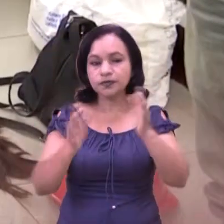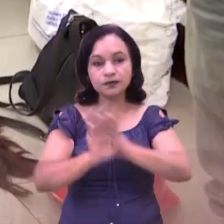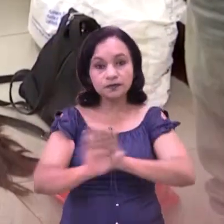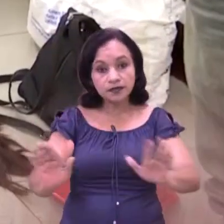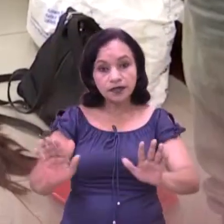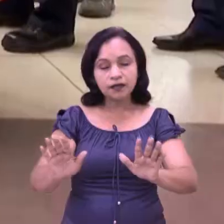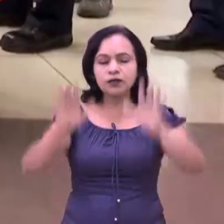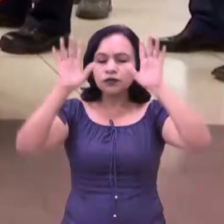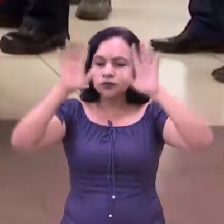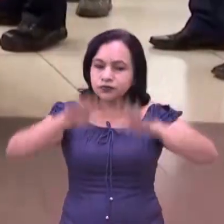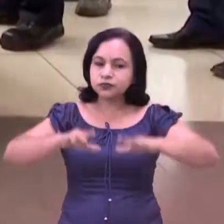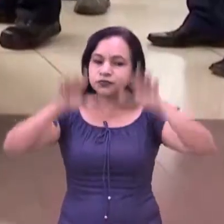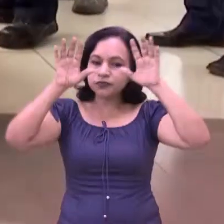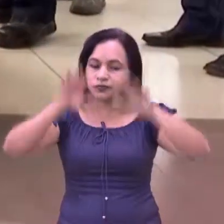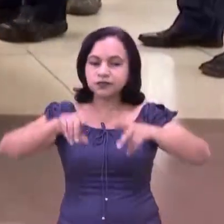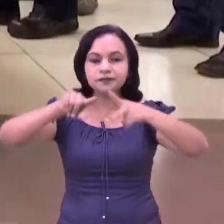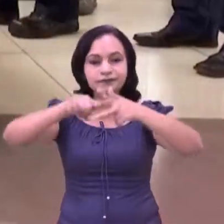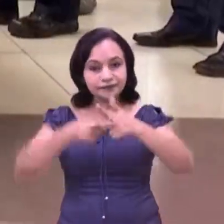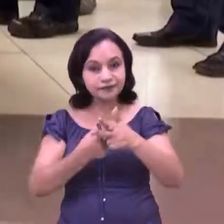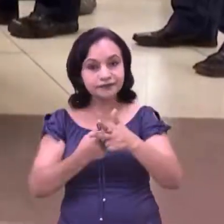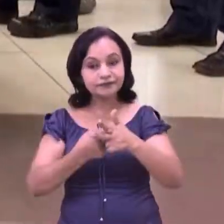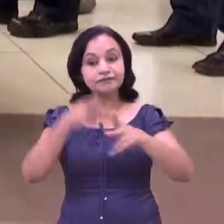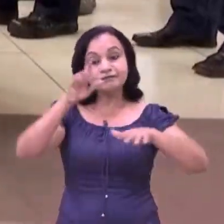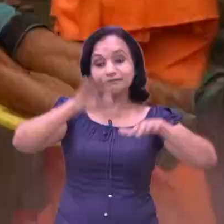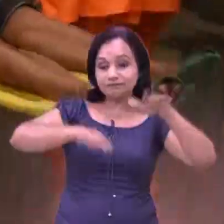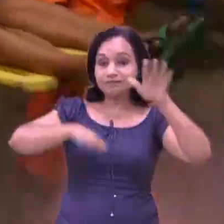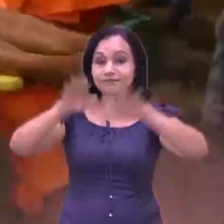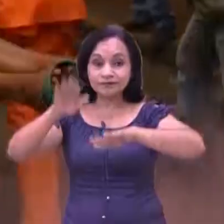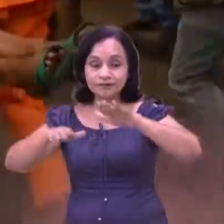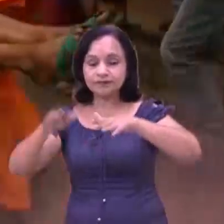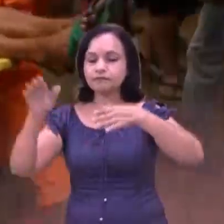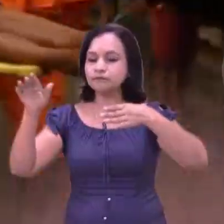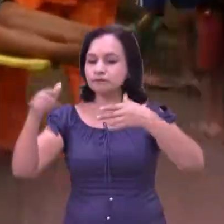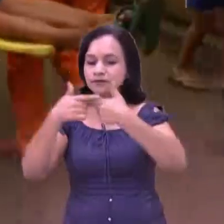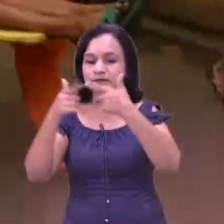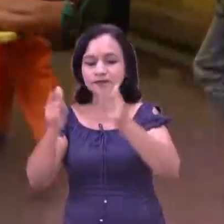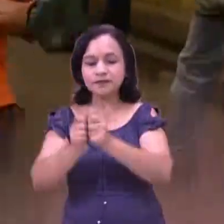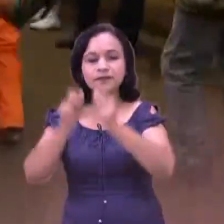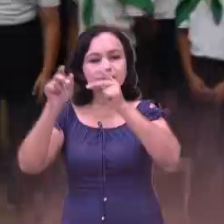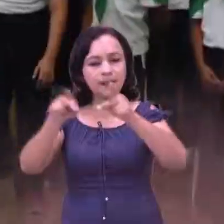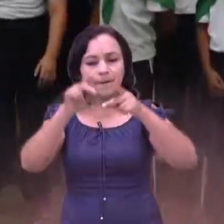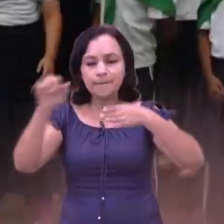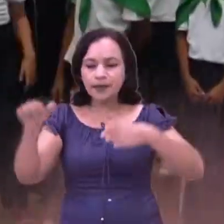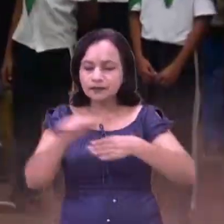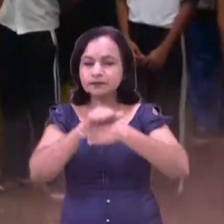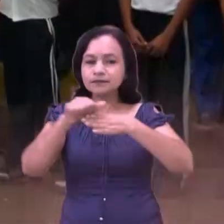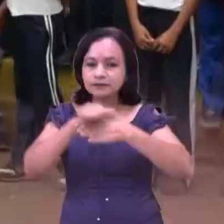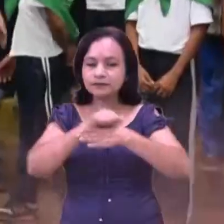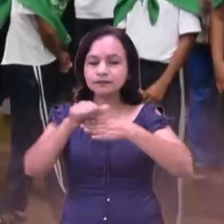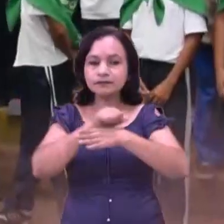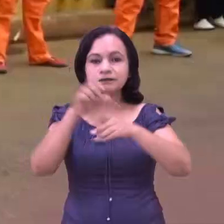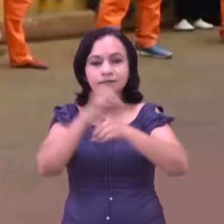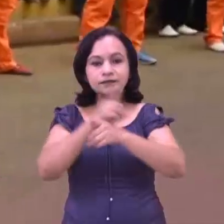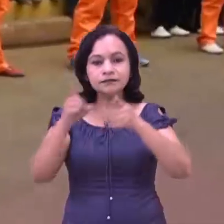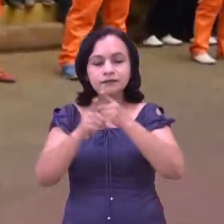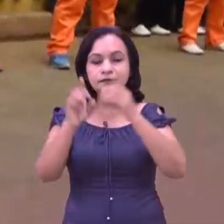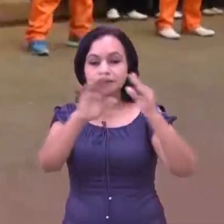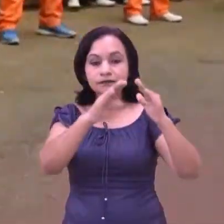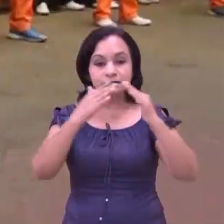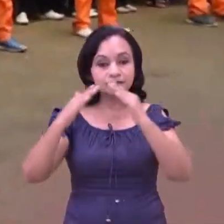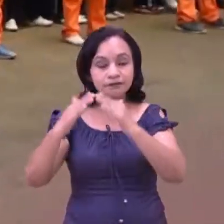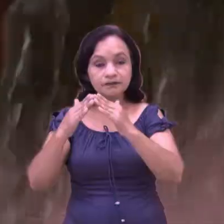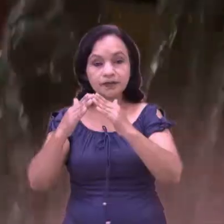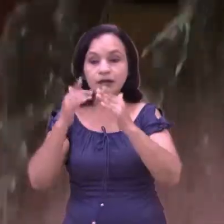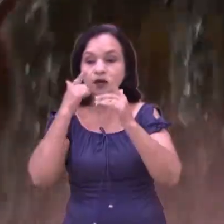lluvioso, que es muy variable, pues también preparamos ciudadanos y brigadas en los barrios para